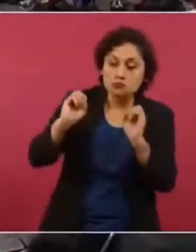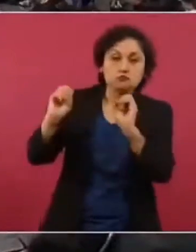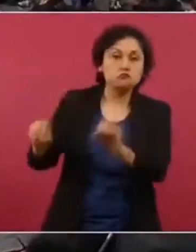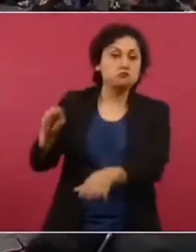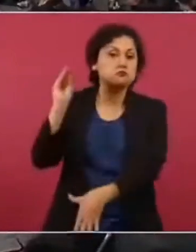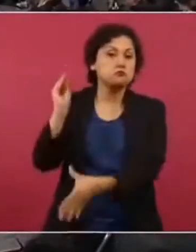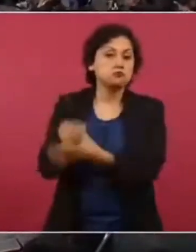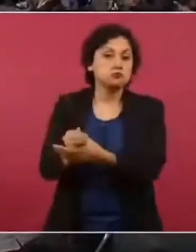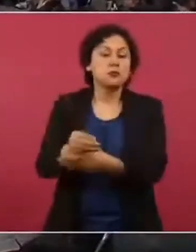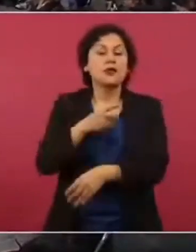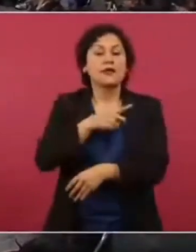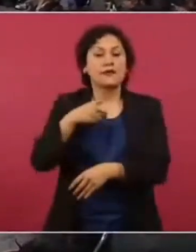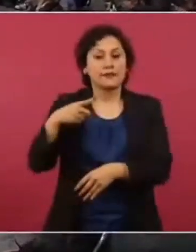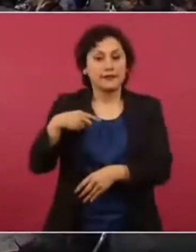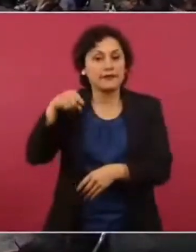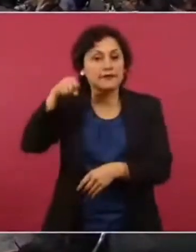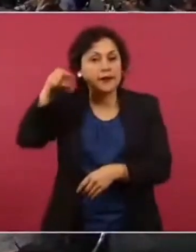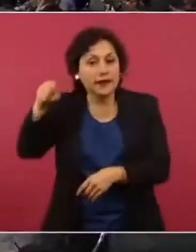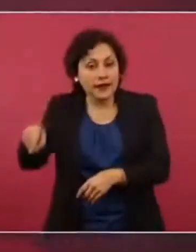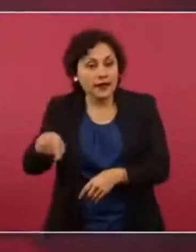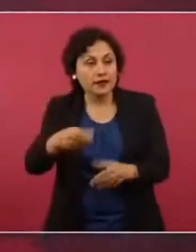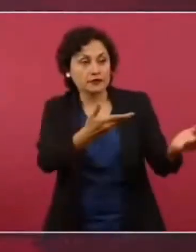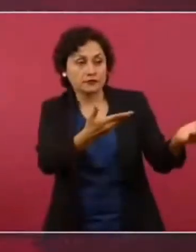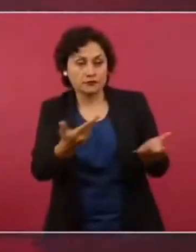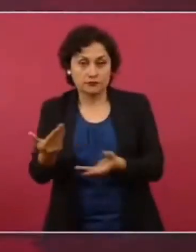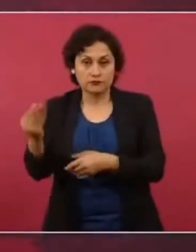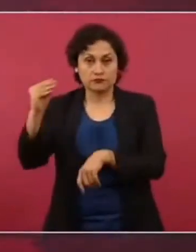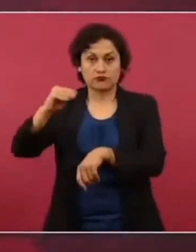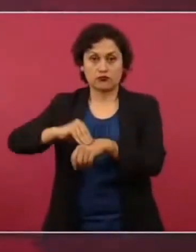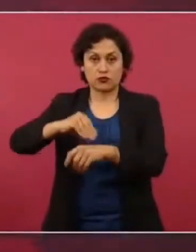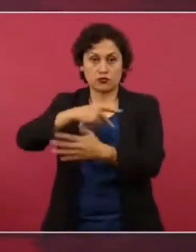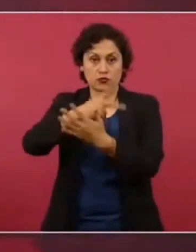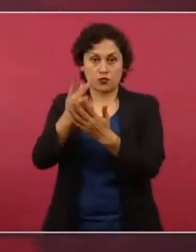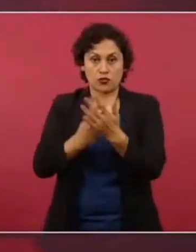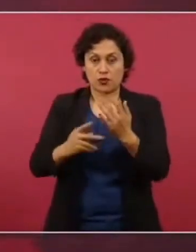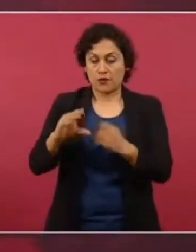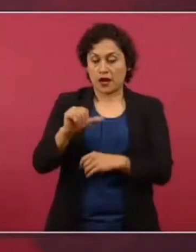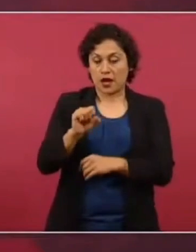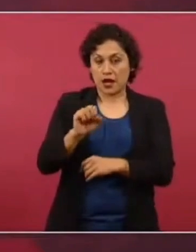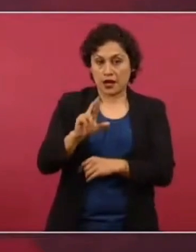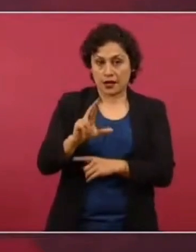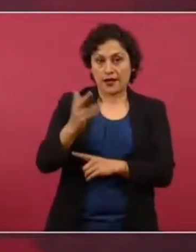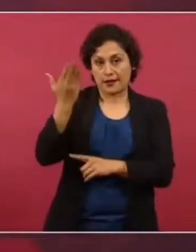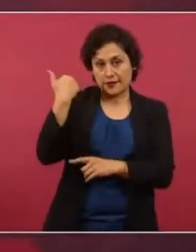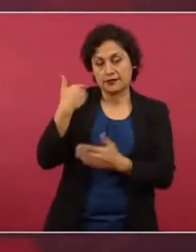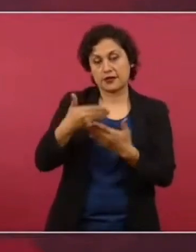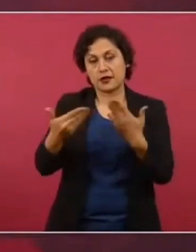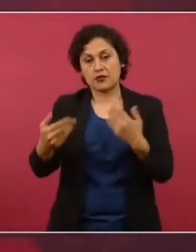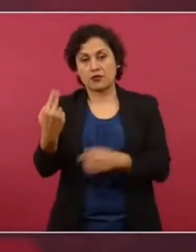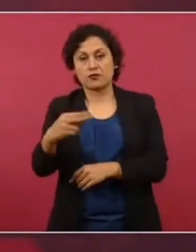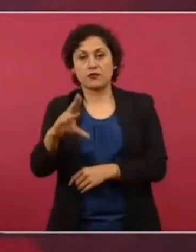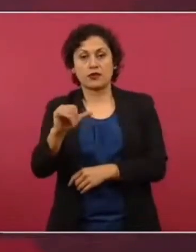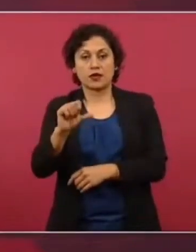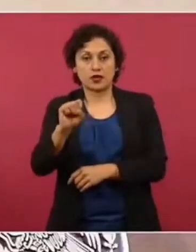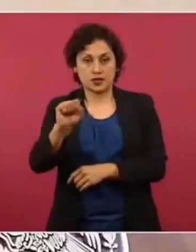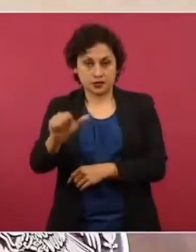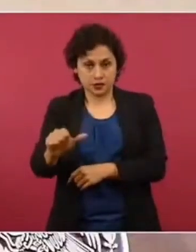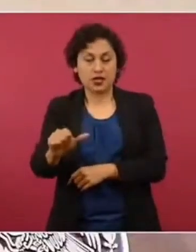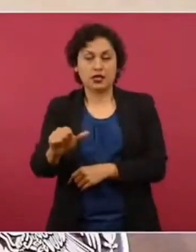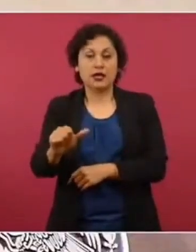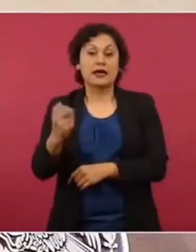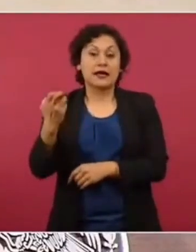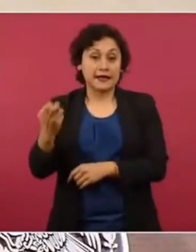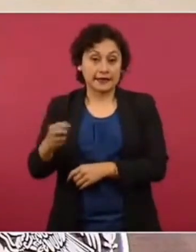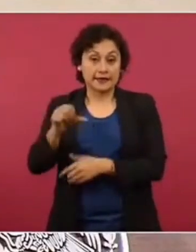establecer ahí los contenidos y el programa CARA, ahora CASA, y lo queremos hacer también en el primer nivel de